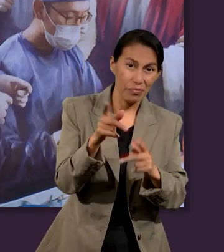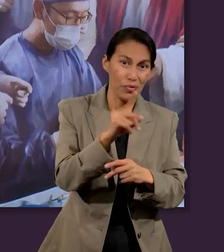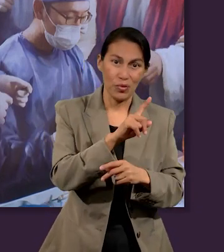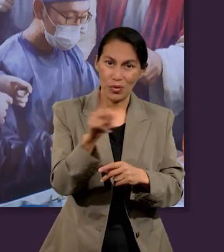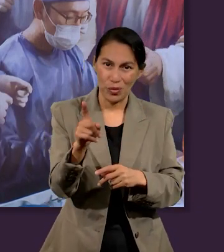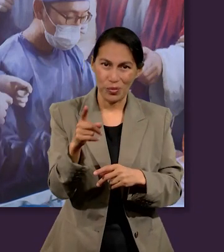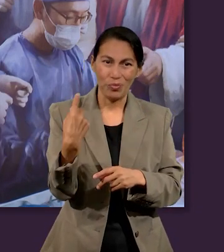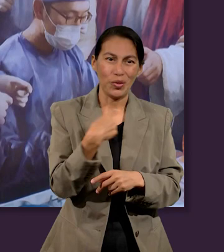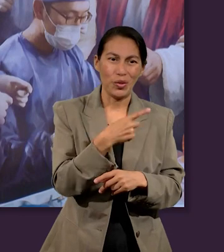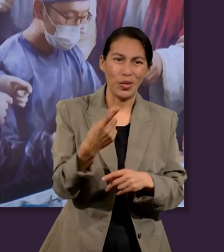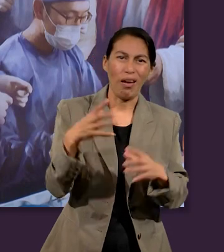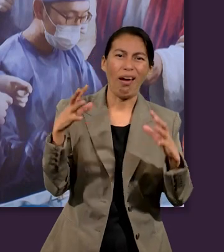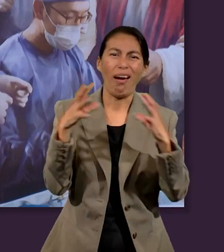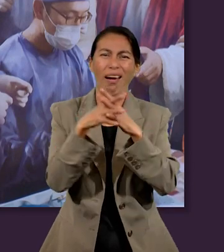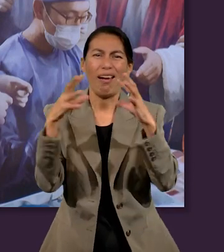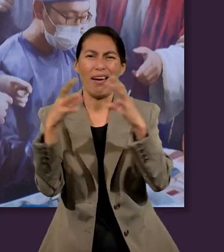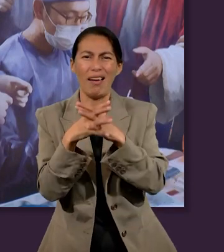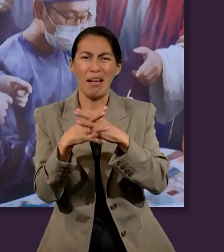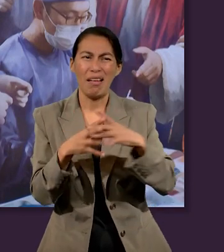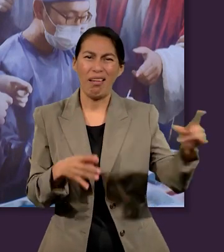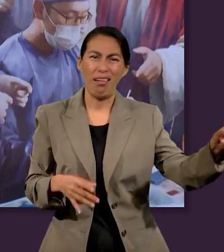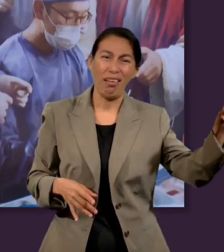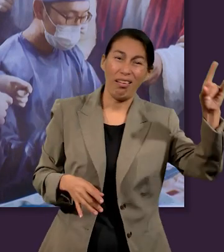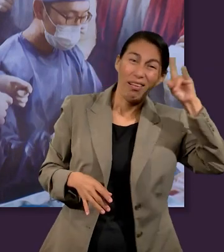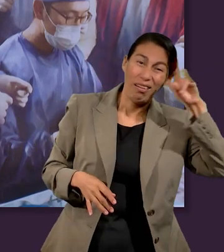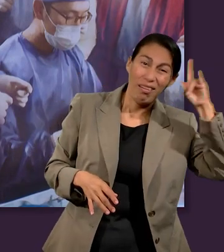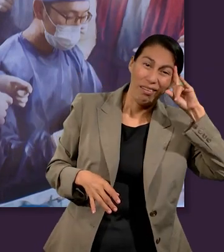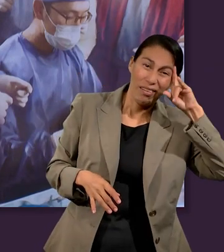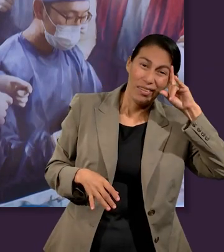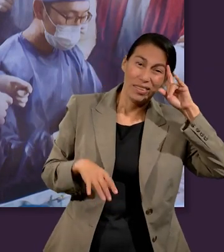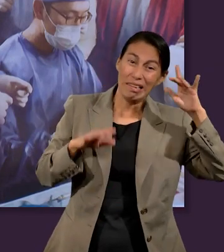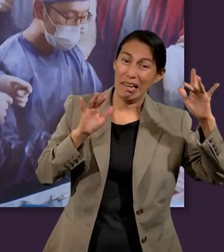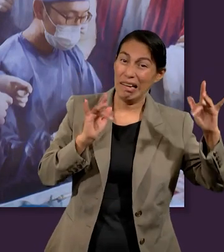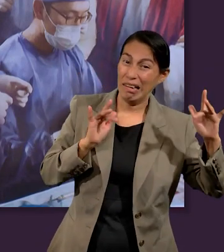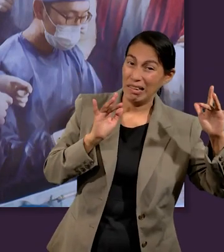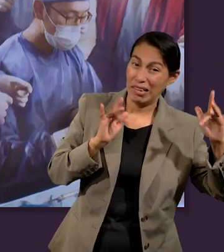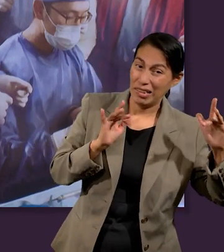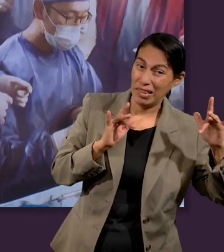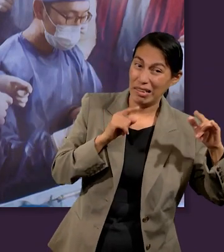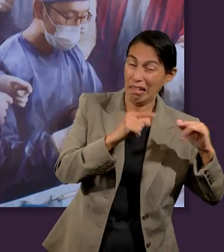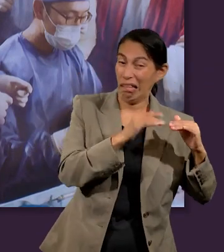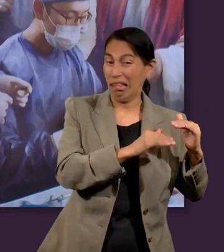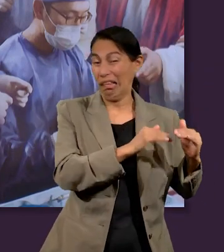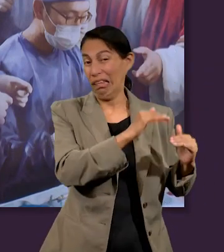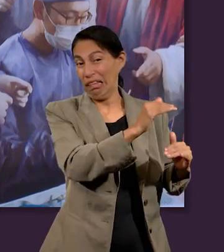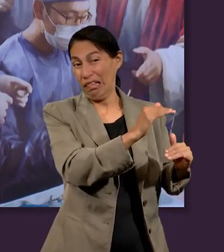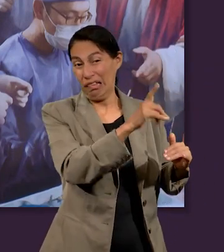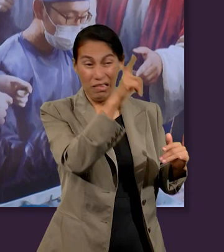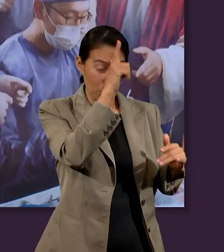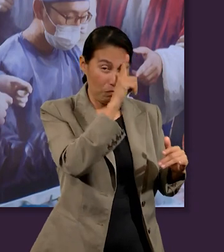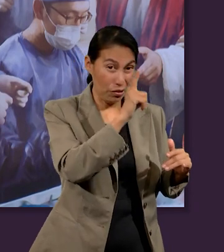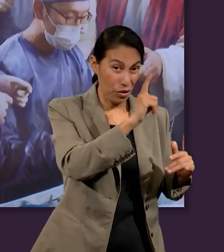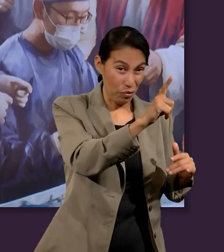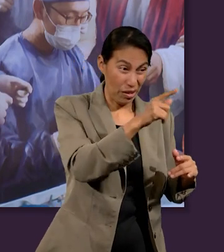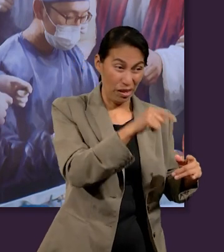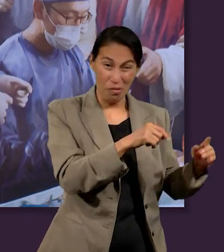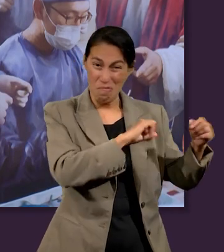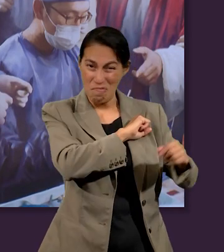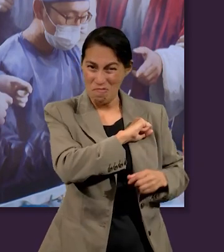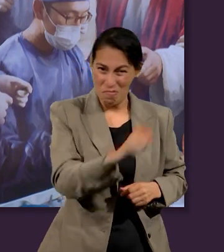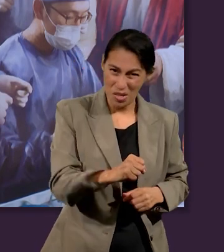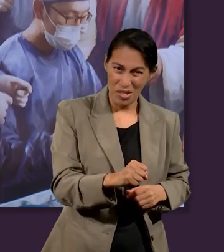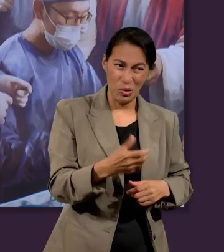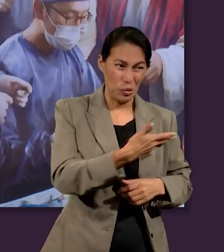contra potestades, contra los gobernantes de las tinieblas de ese mundo. Y aquí, contra las huestes